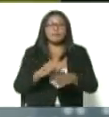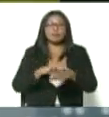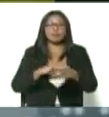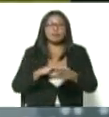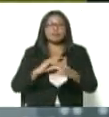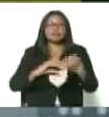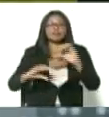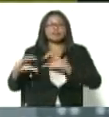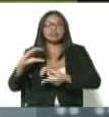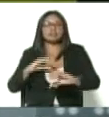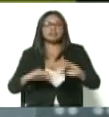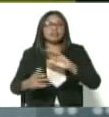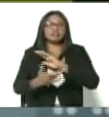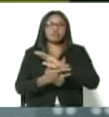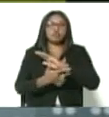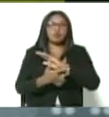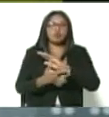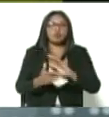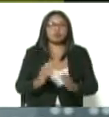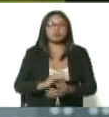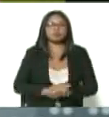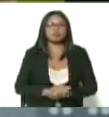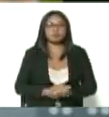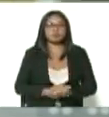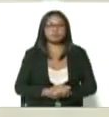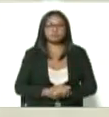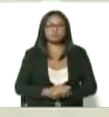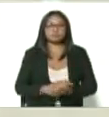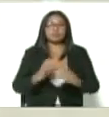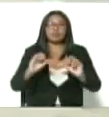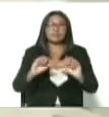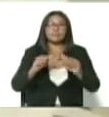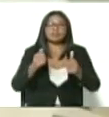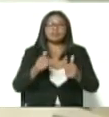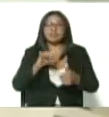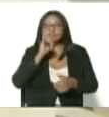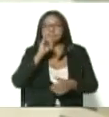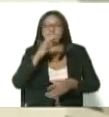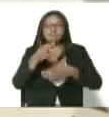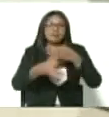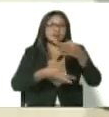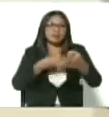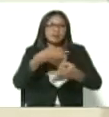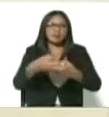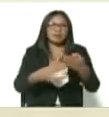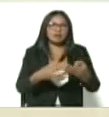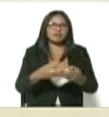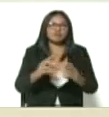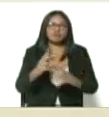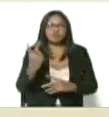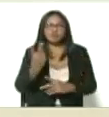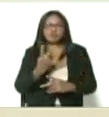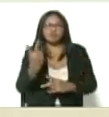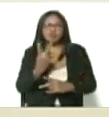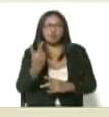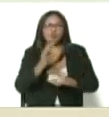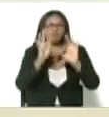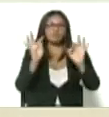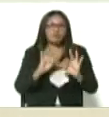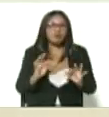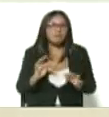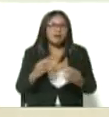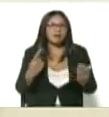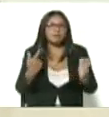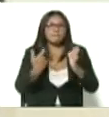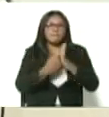ciencia y tecnología la doctora Gabriela que le explique a la población esto es una vacuna que se presenta en dos dosis que explique